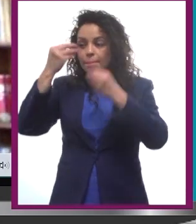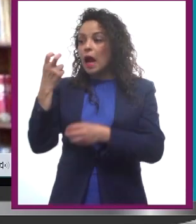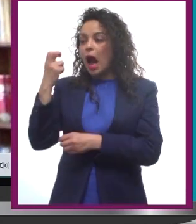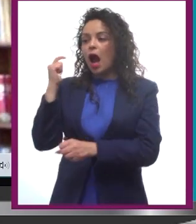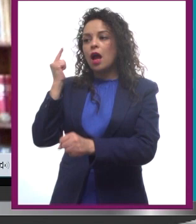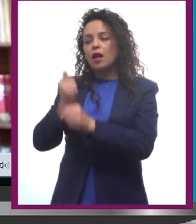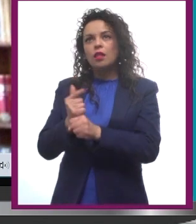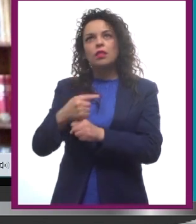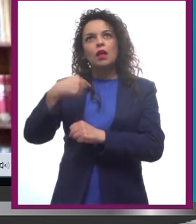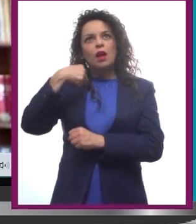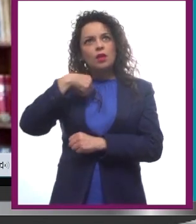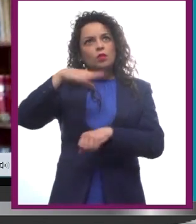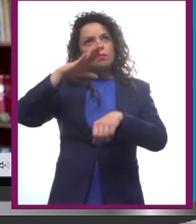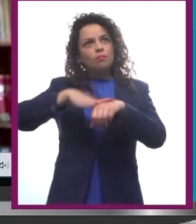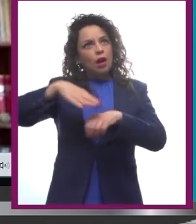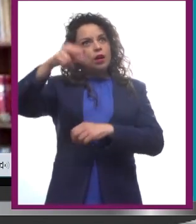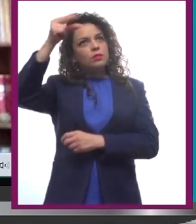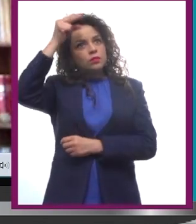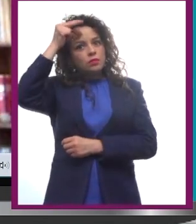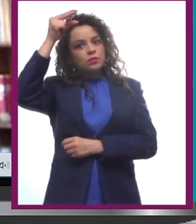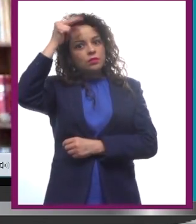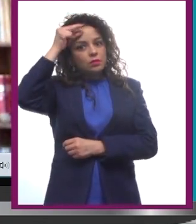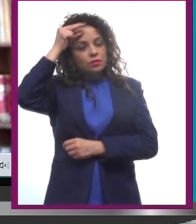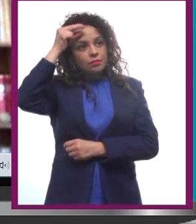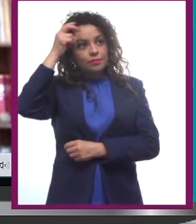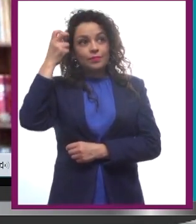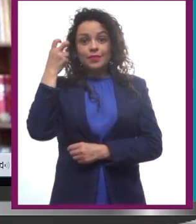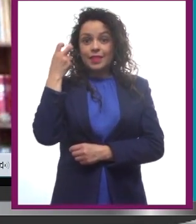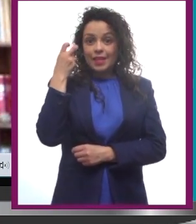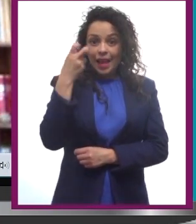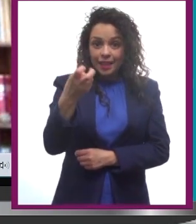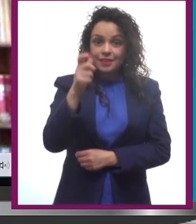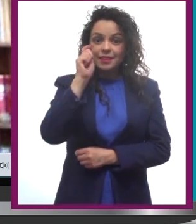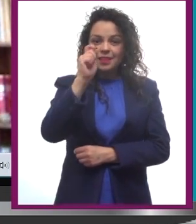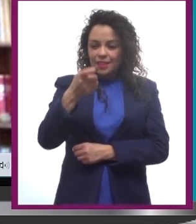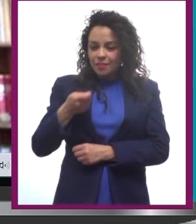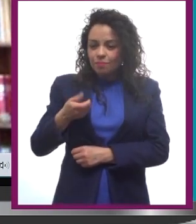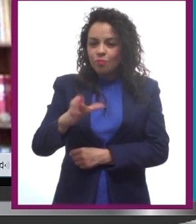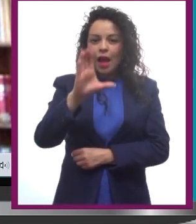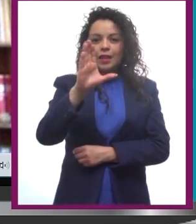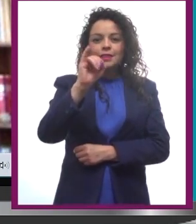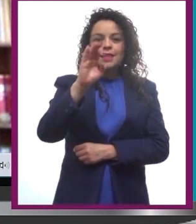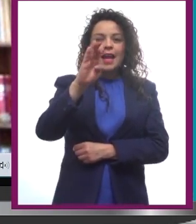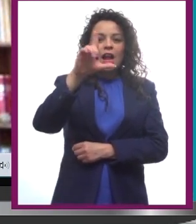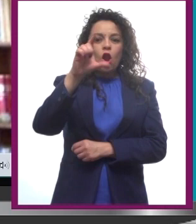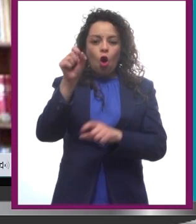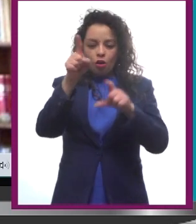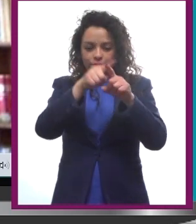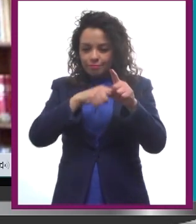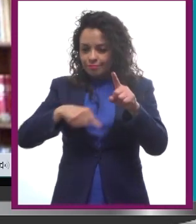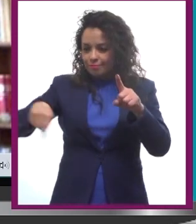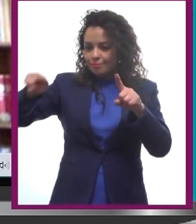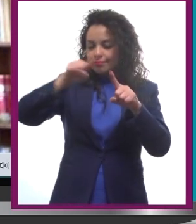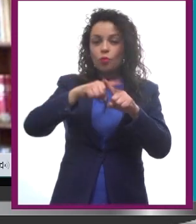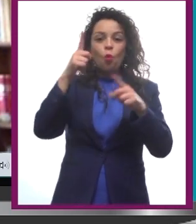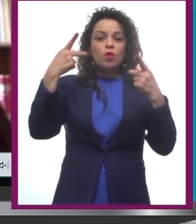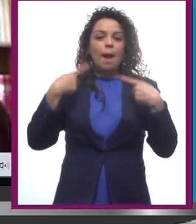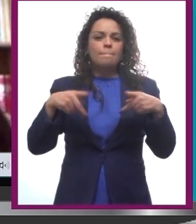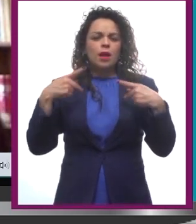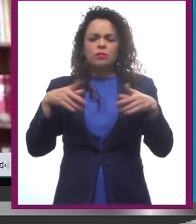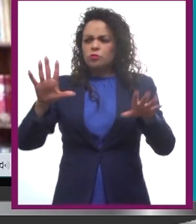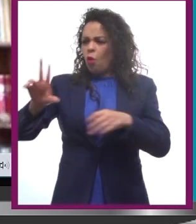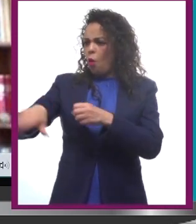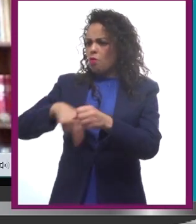¿no? Y entonces ahí tienes ese ciclo por el que una persona común y corriente que